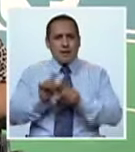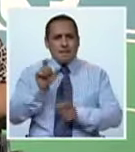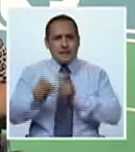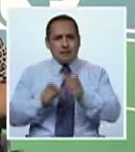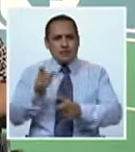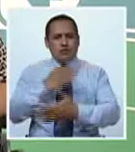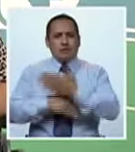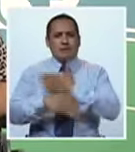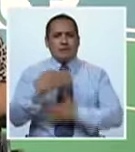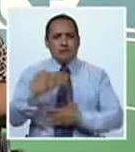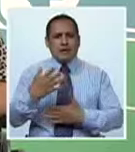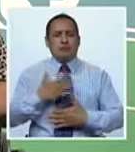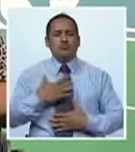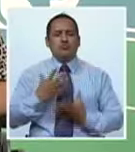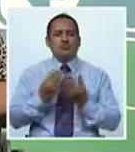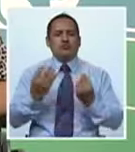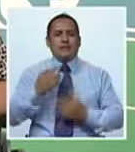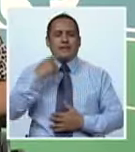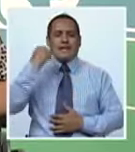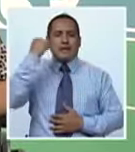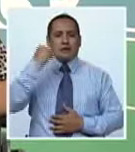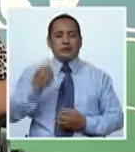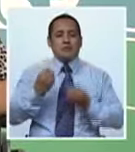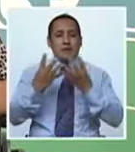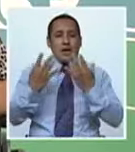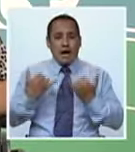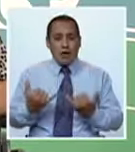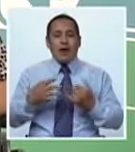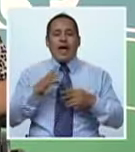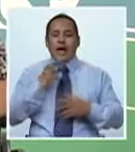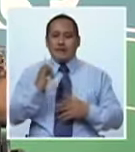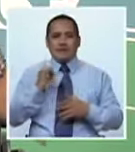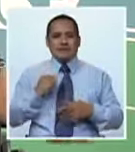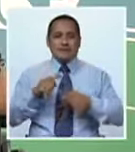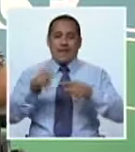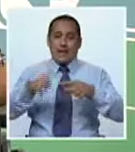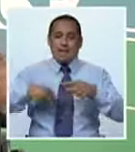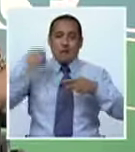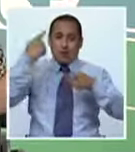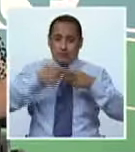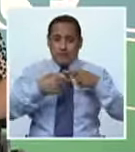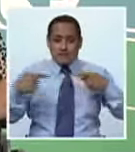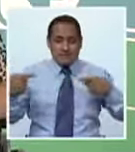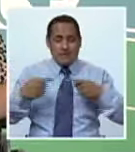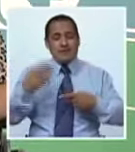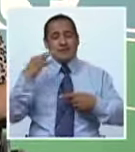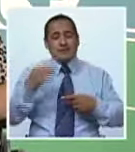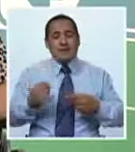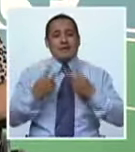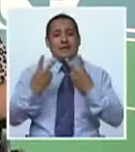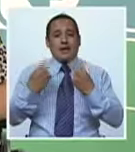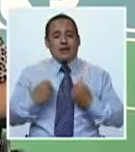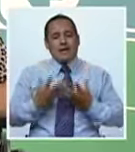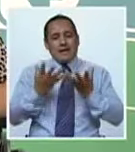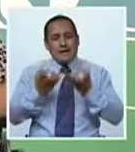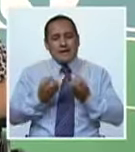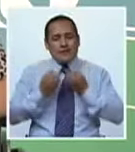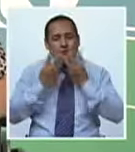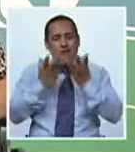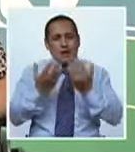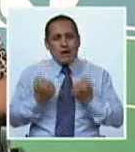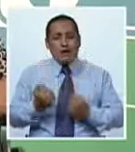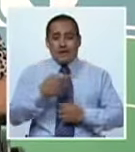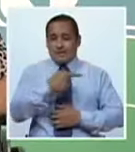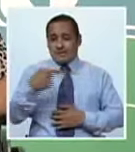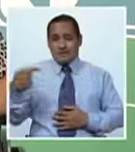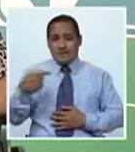personas con discapacidad nuestros derechos. Nos vamos ahora sí hasta el próximo domingo y de todas maneras pues desearles que el resto